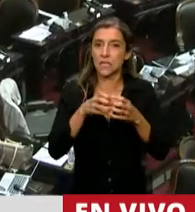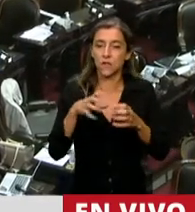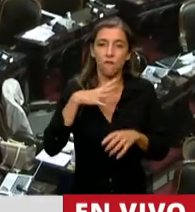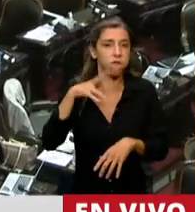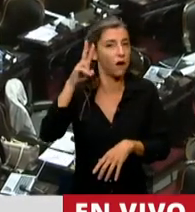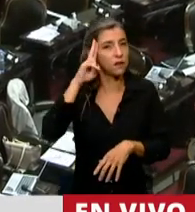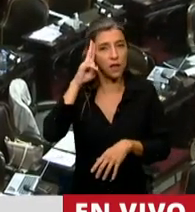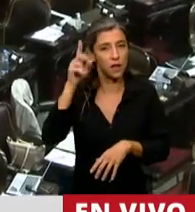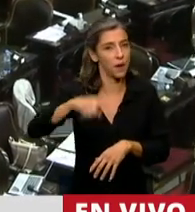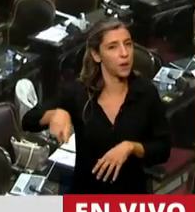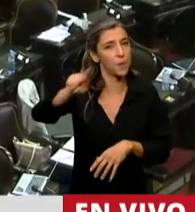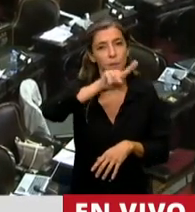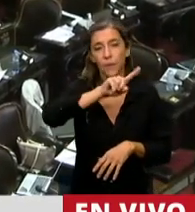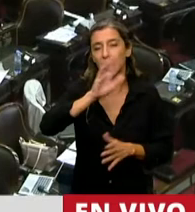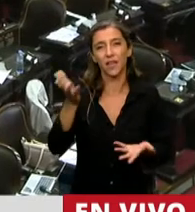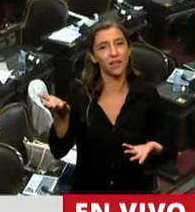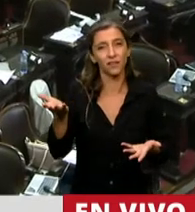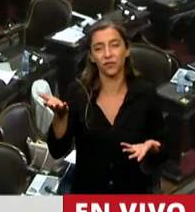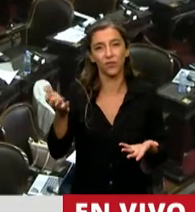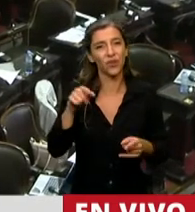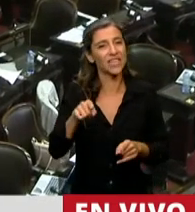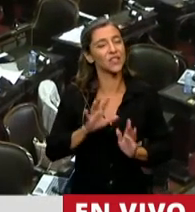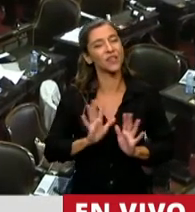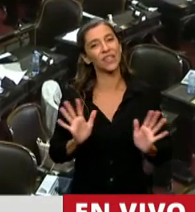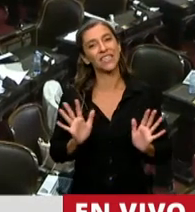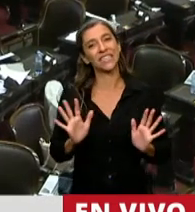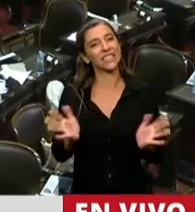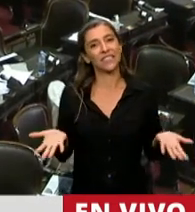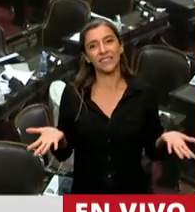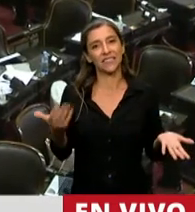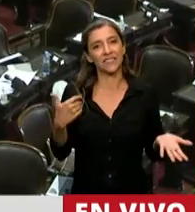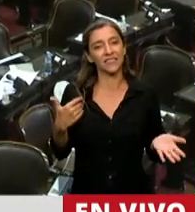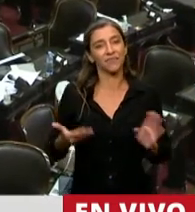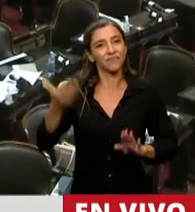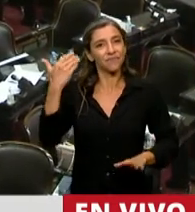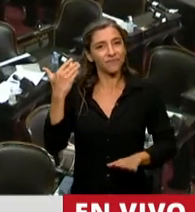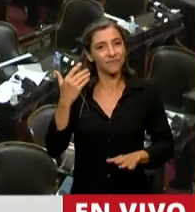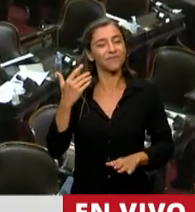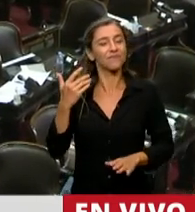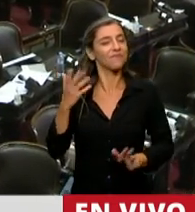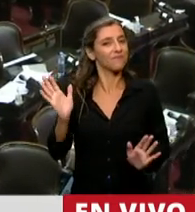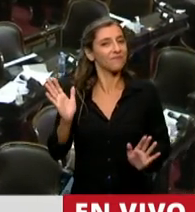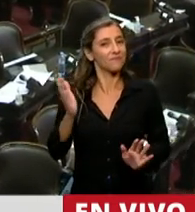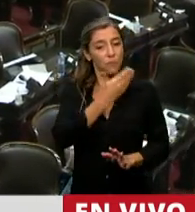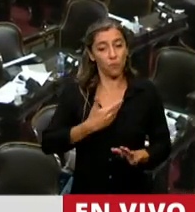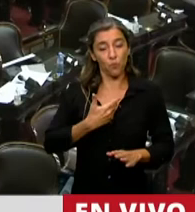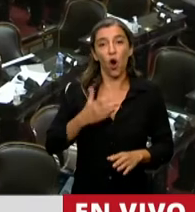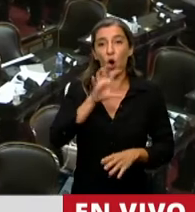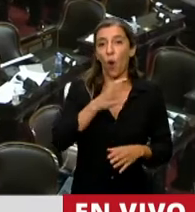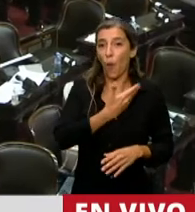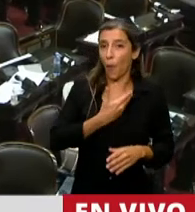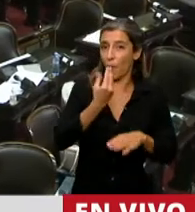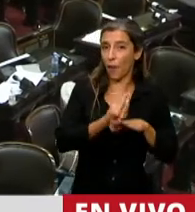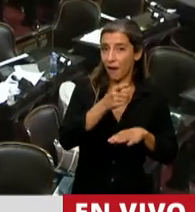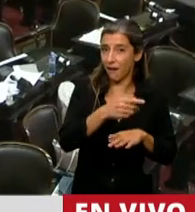Falta de respeto hacia un gobernador electo democráticamente por el pueblo.